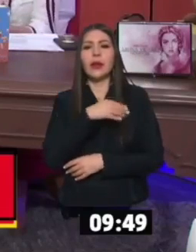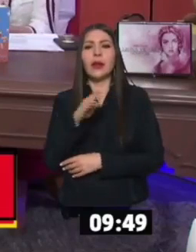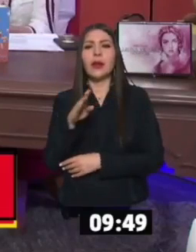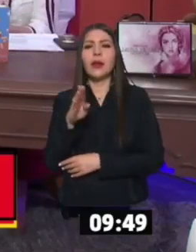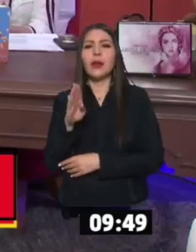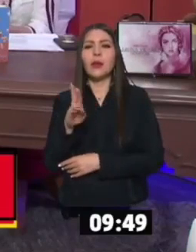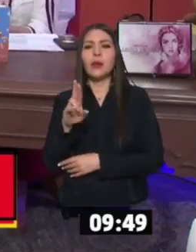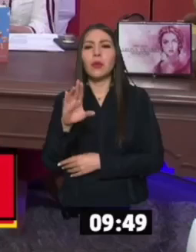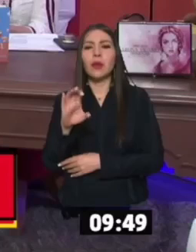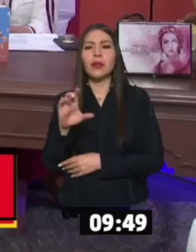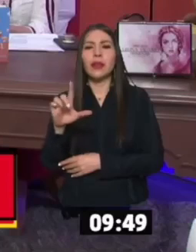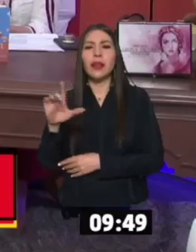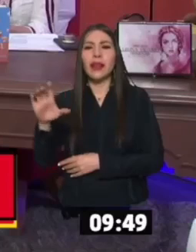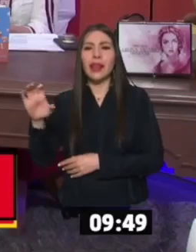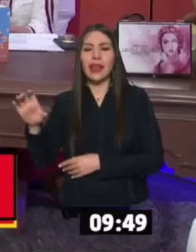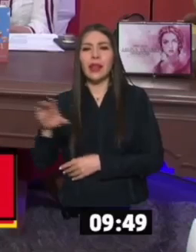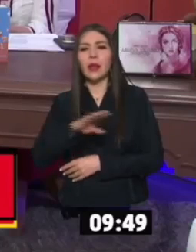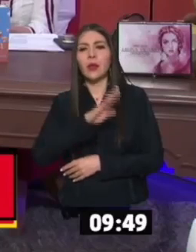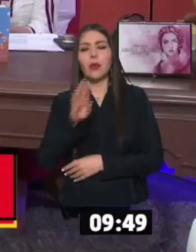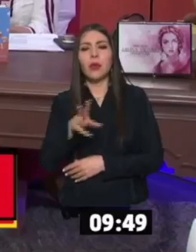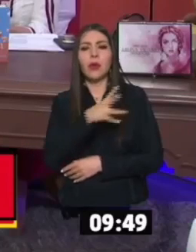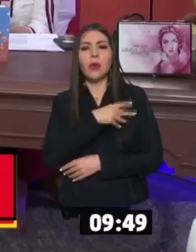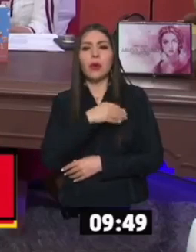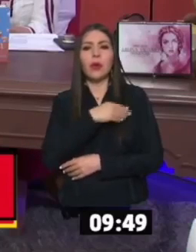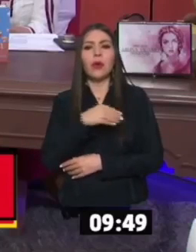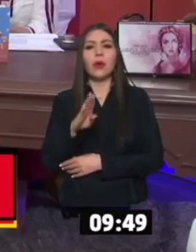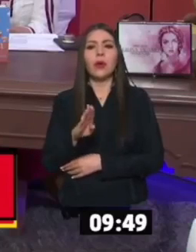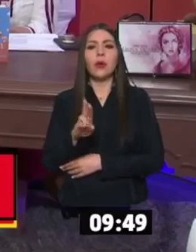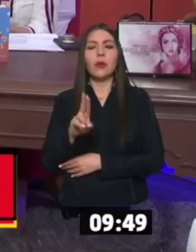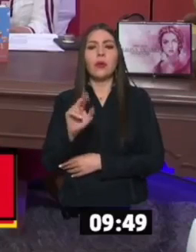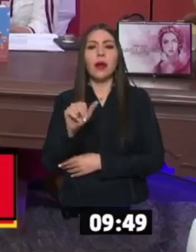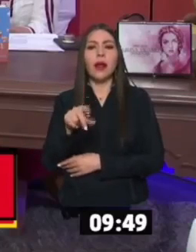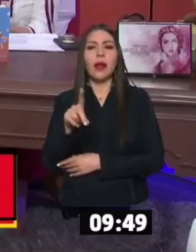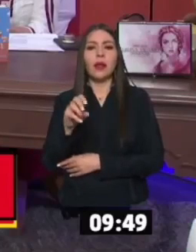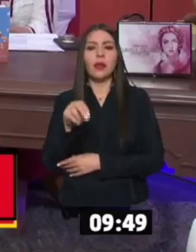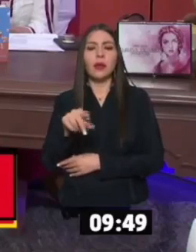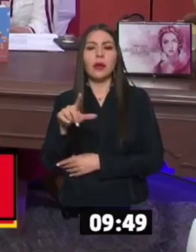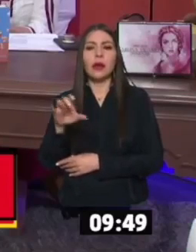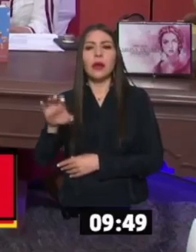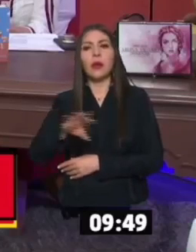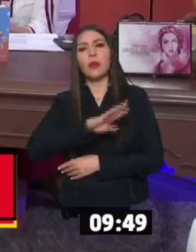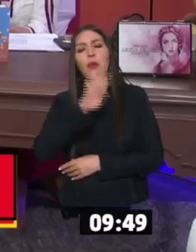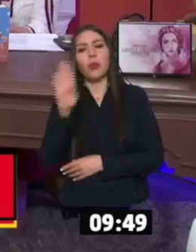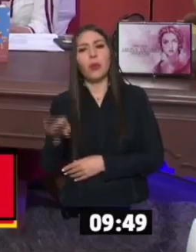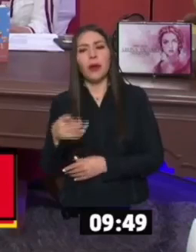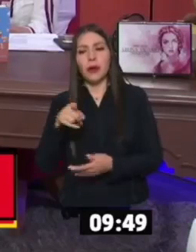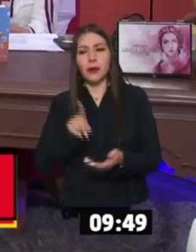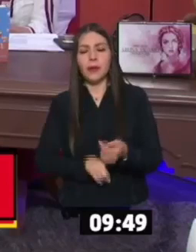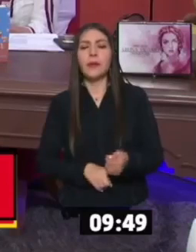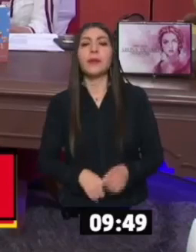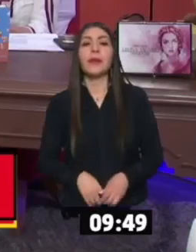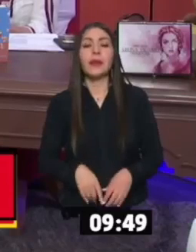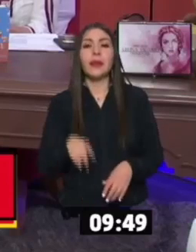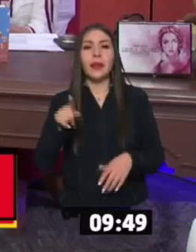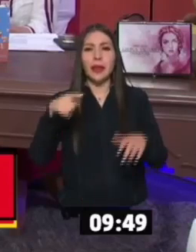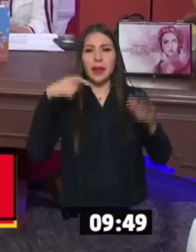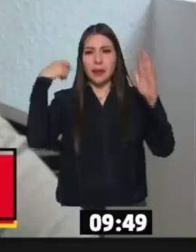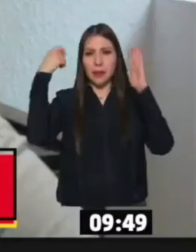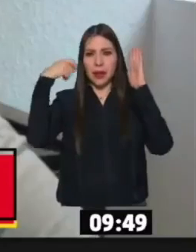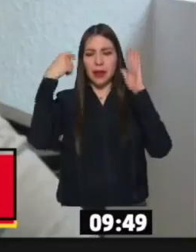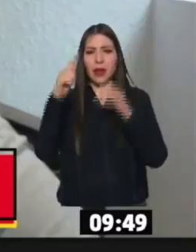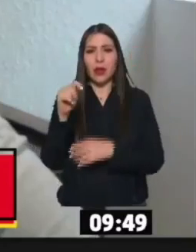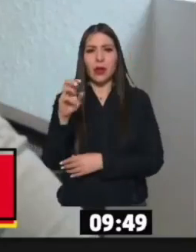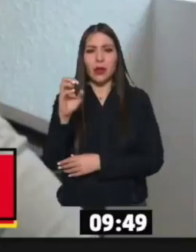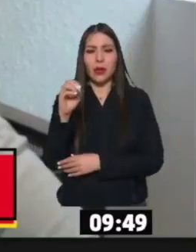Brandon Lee, ¿se de Brandon? El gacho. Del Brandon. Oye, se estrena en Filabelfia la película con Tom